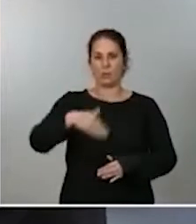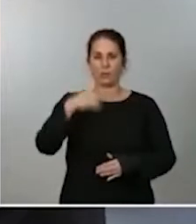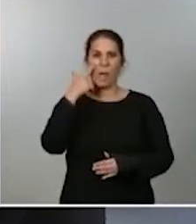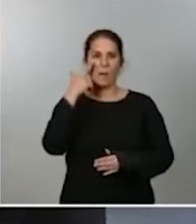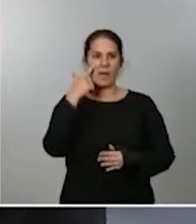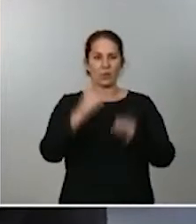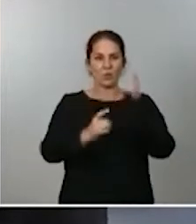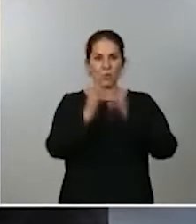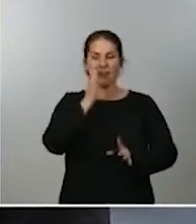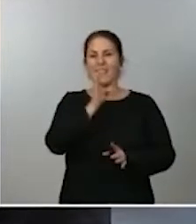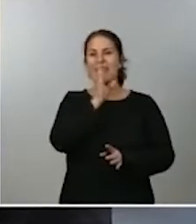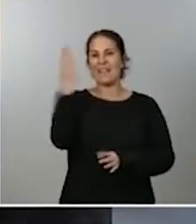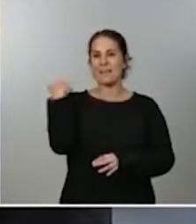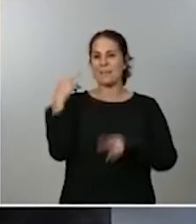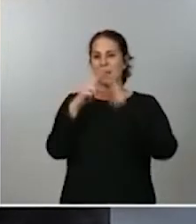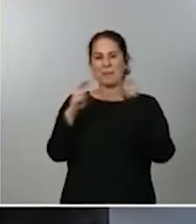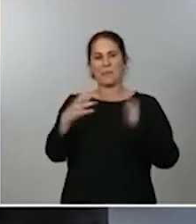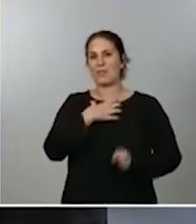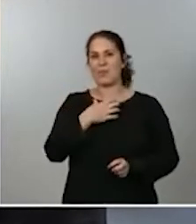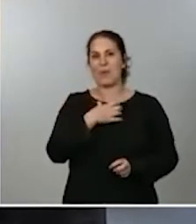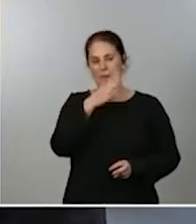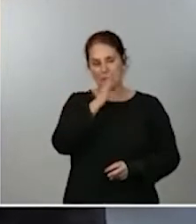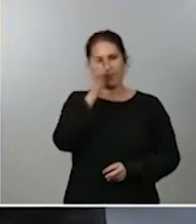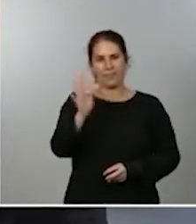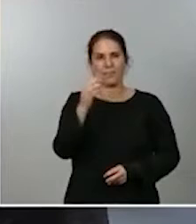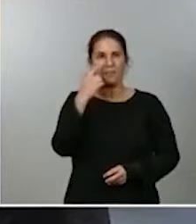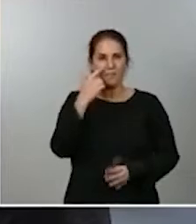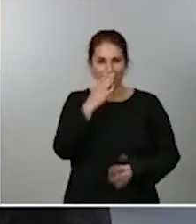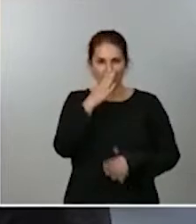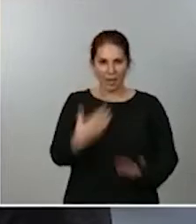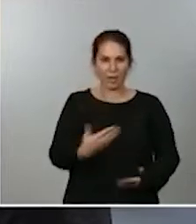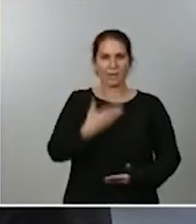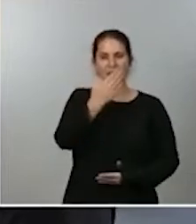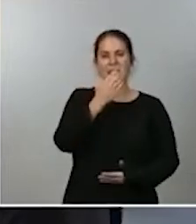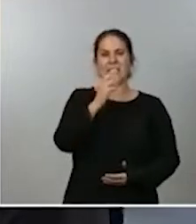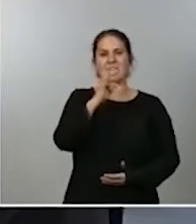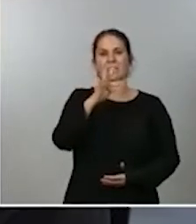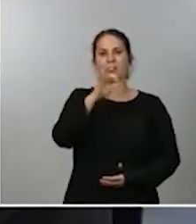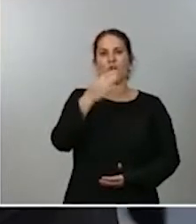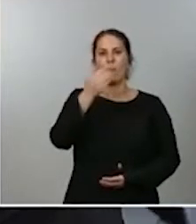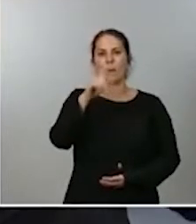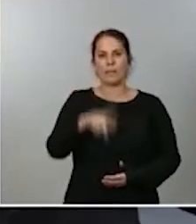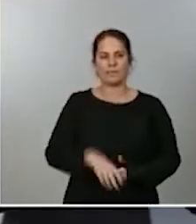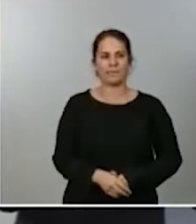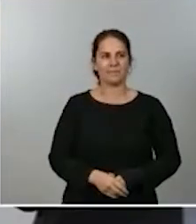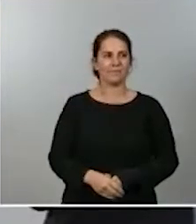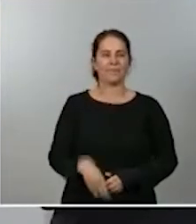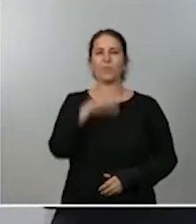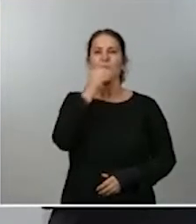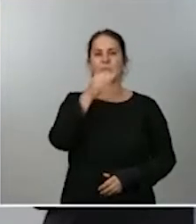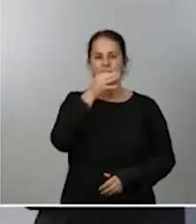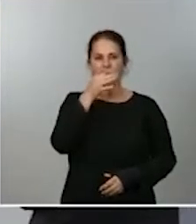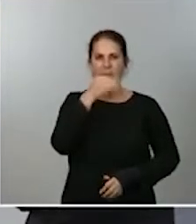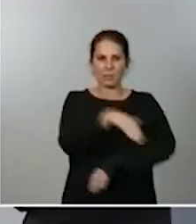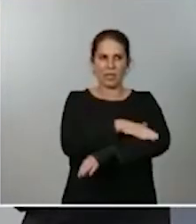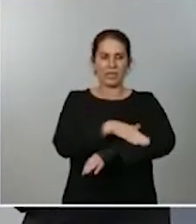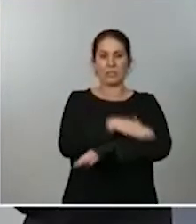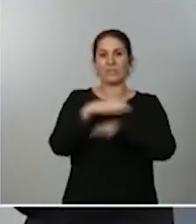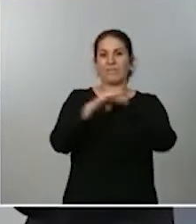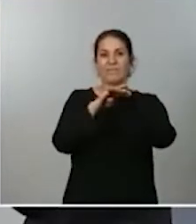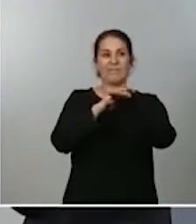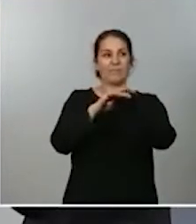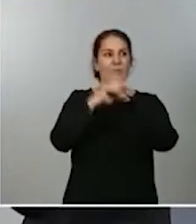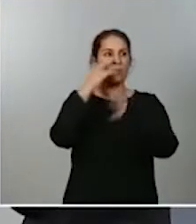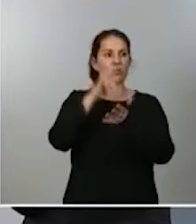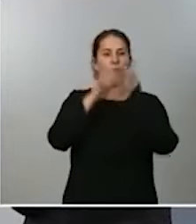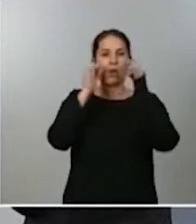pudimos bien comenzar EFE Agro Laura Cristóbal Buenas tardes ministros discúlpenme pero se me ha revelado el ordenador y no